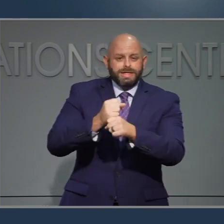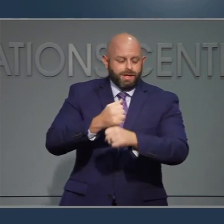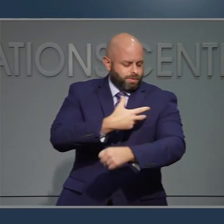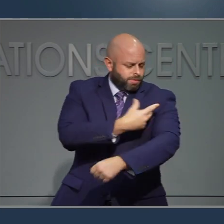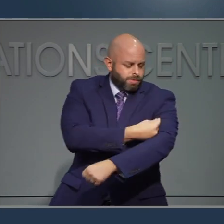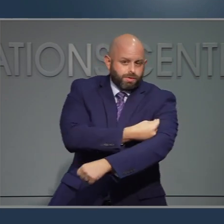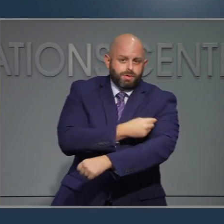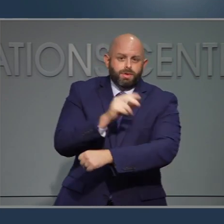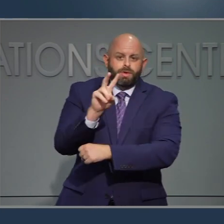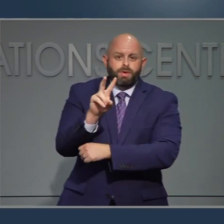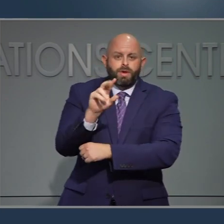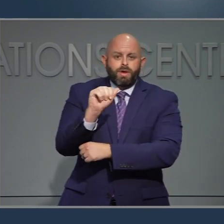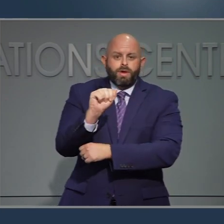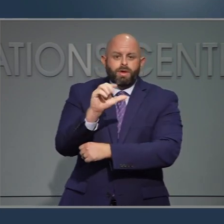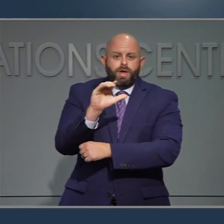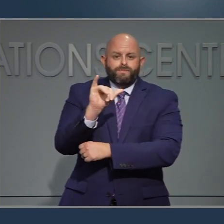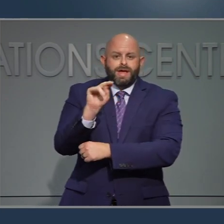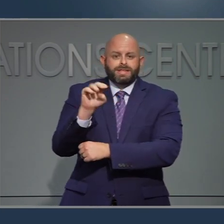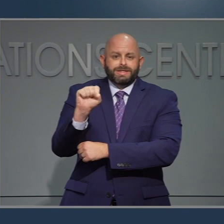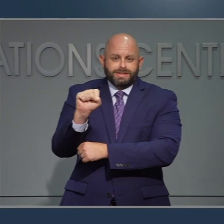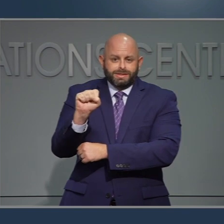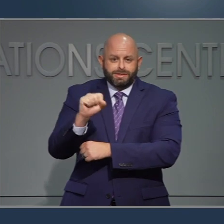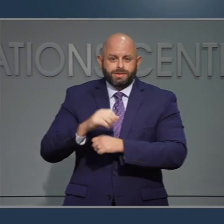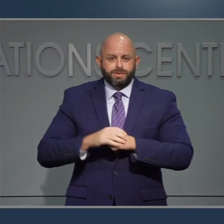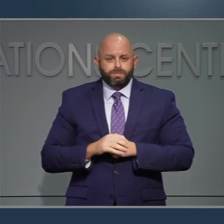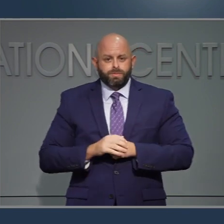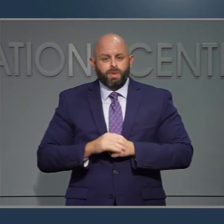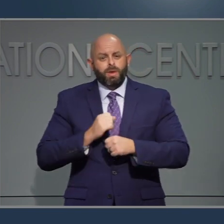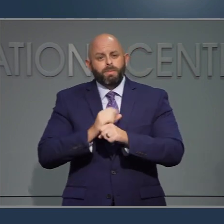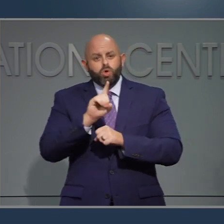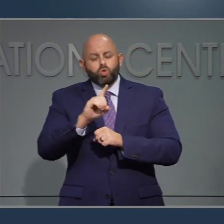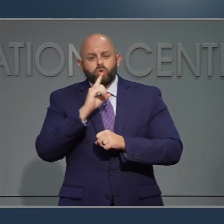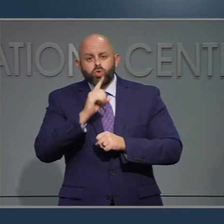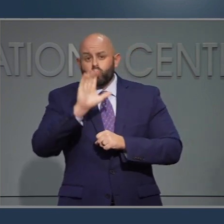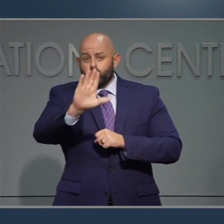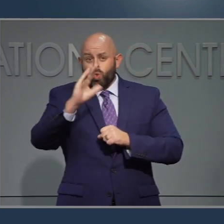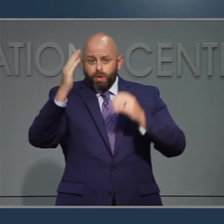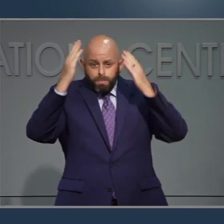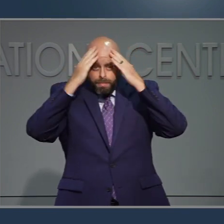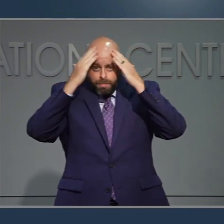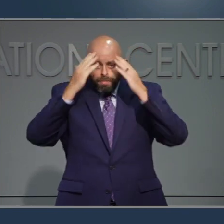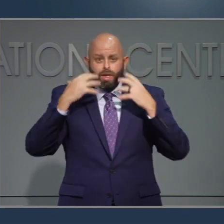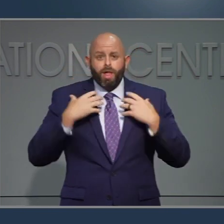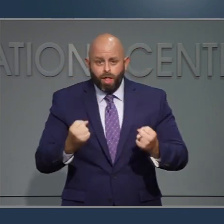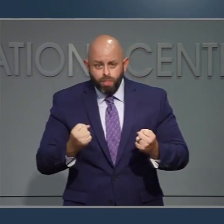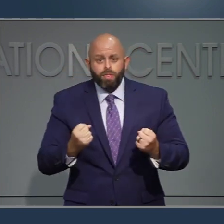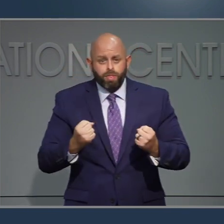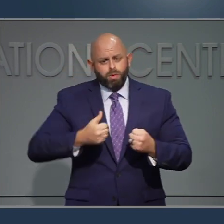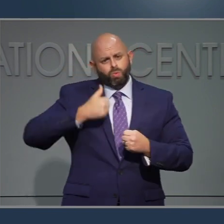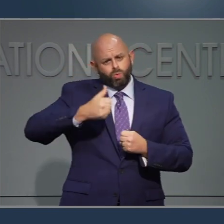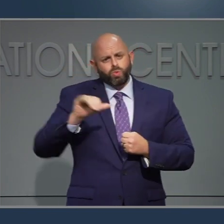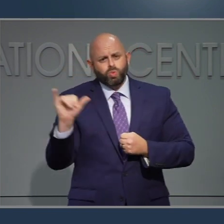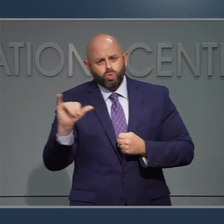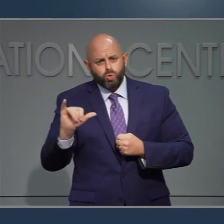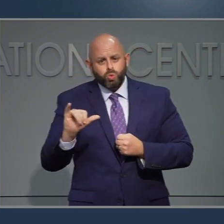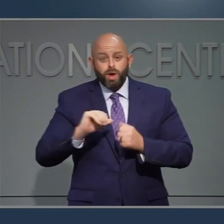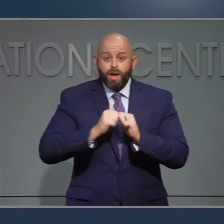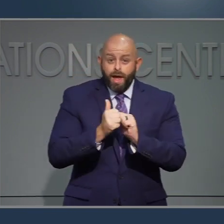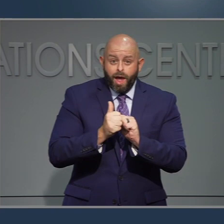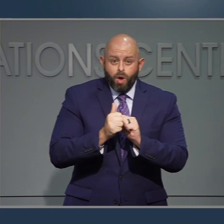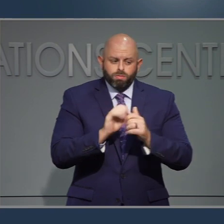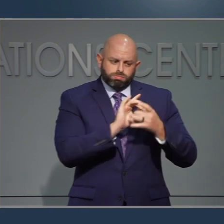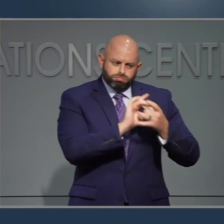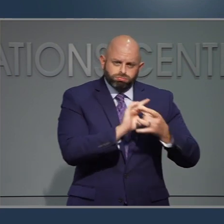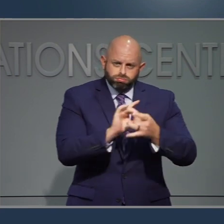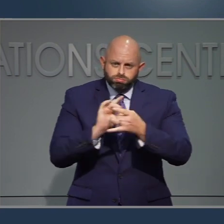Y no se olvide de su salud mental, cerciorese de controlar el estrés y la ansiedad de esta situación, siguiendo en contacto con sus